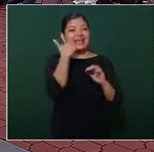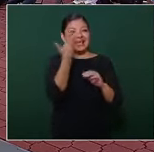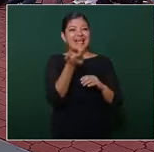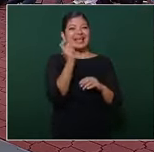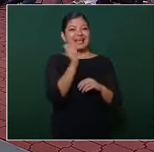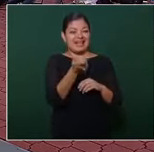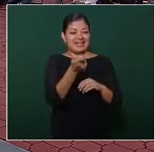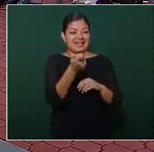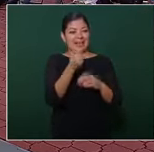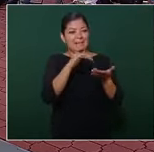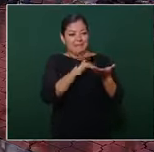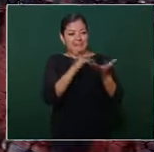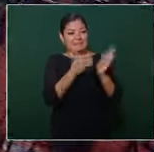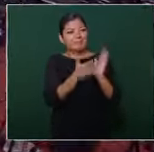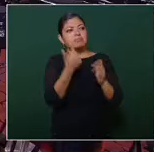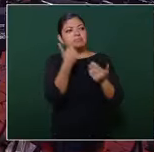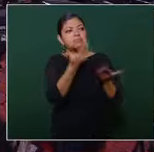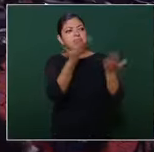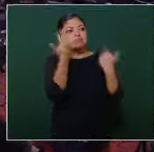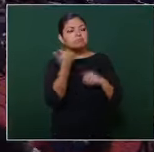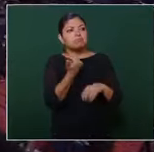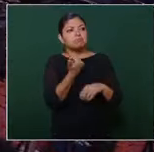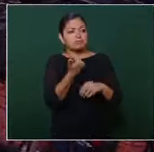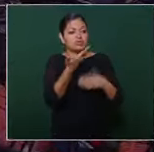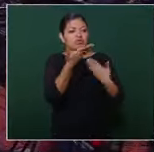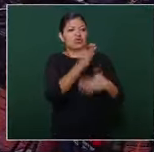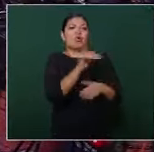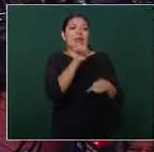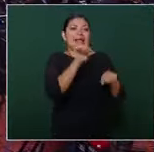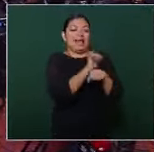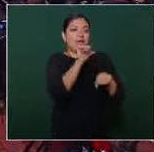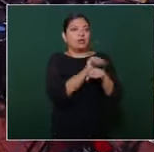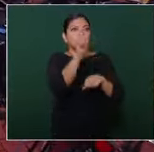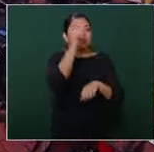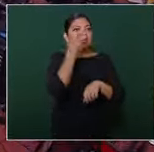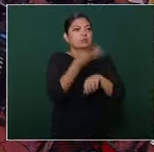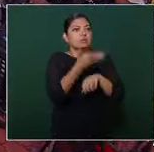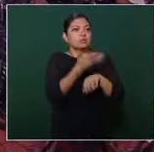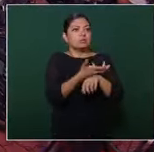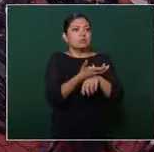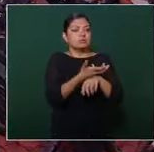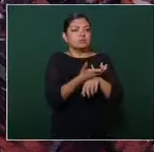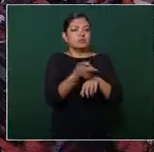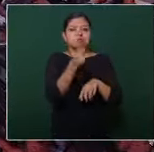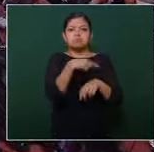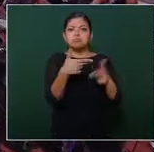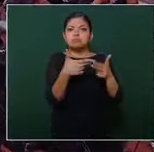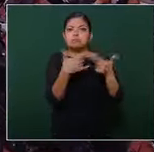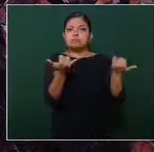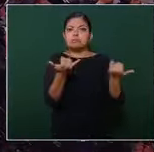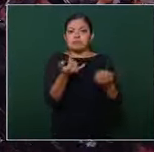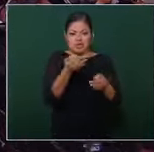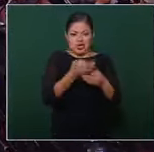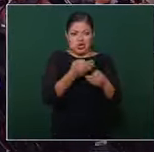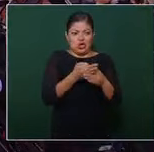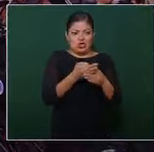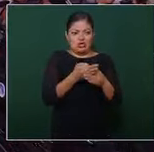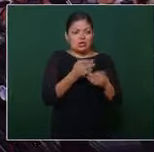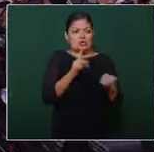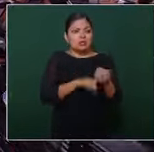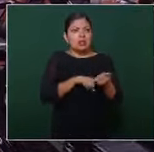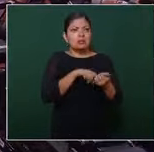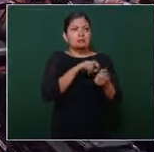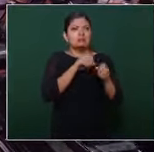automotriz con Estados Unidos casi ningún medio puso el tema como se está poniendo ahora en primera